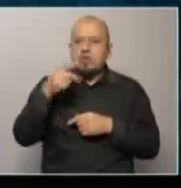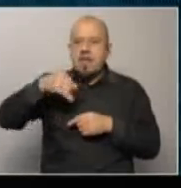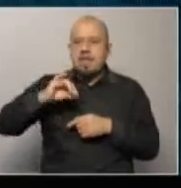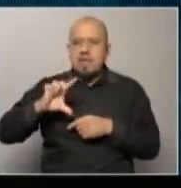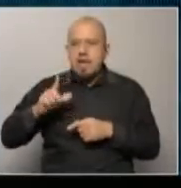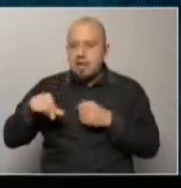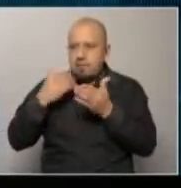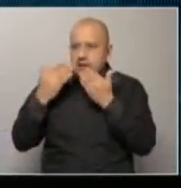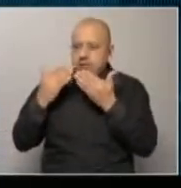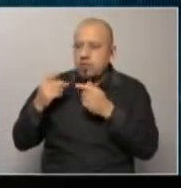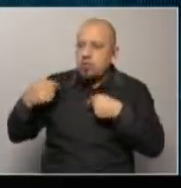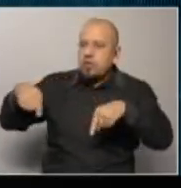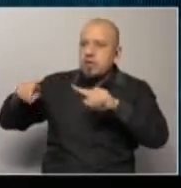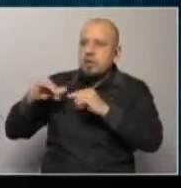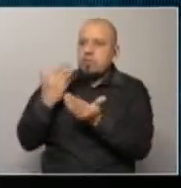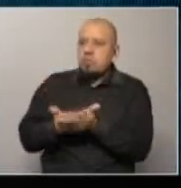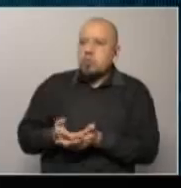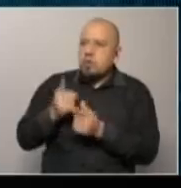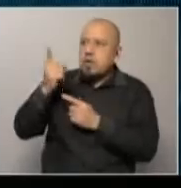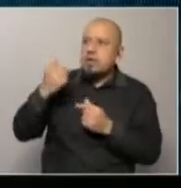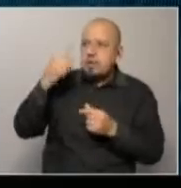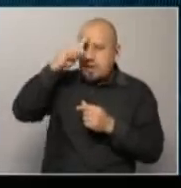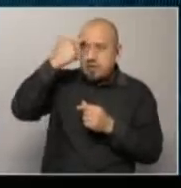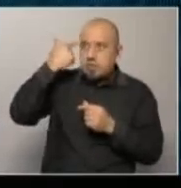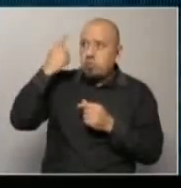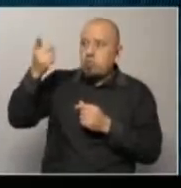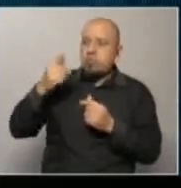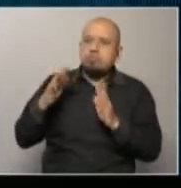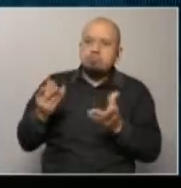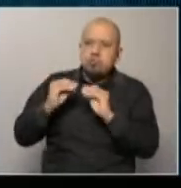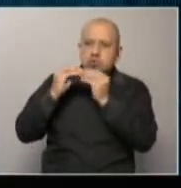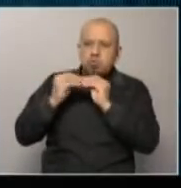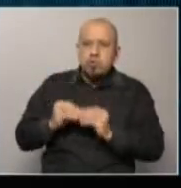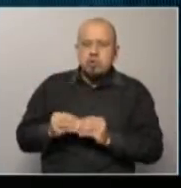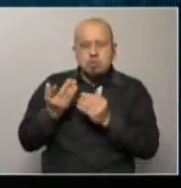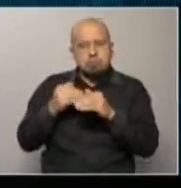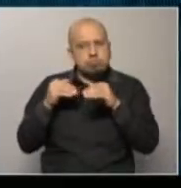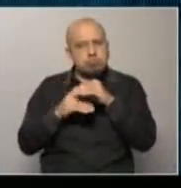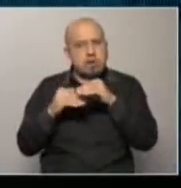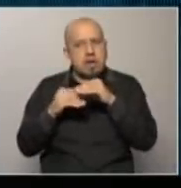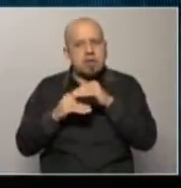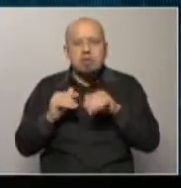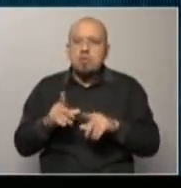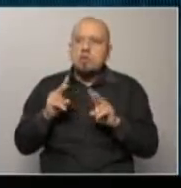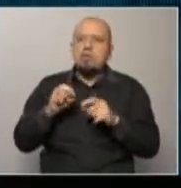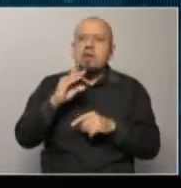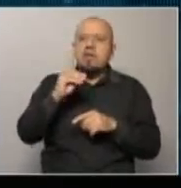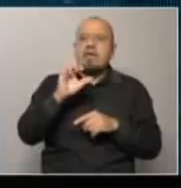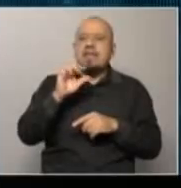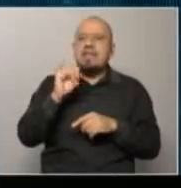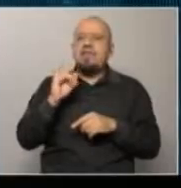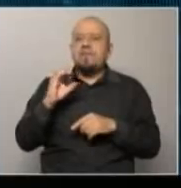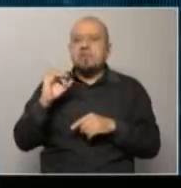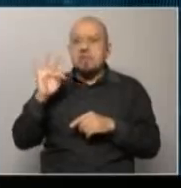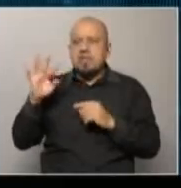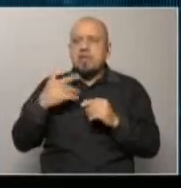lo que han sido las propuestas del presidente, un presupuesto austero, reducción del déficit fiscal, ahorro de